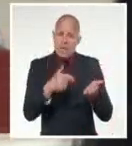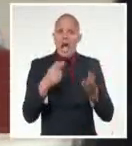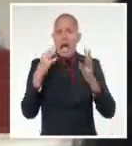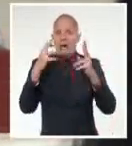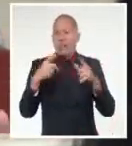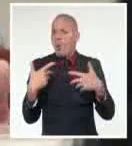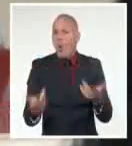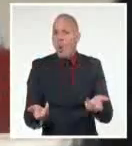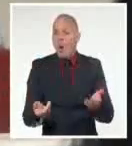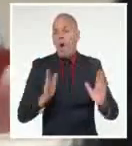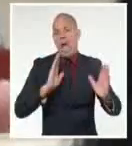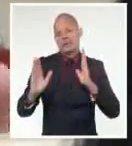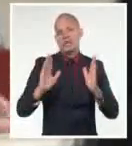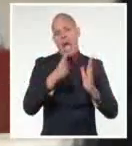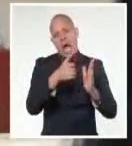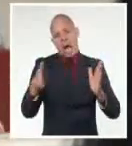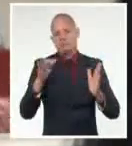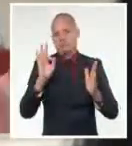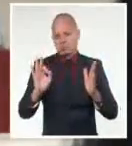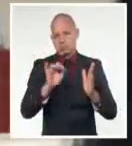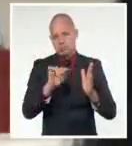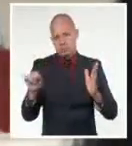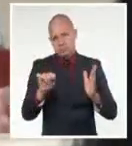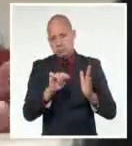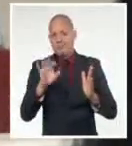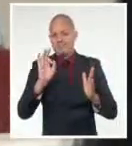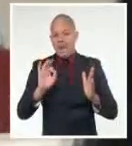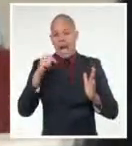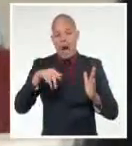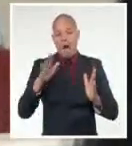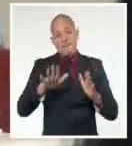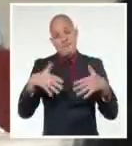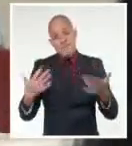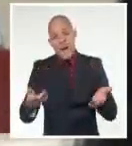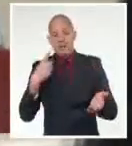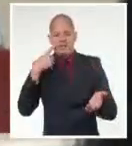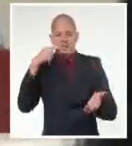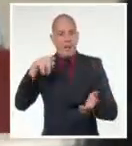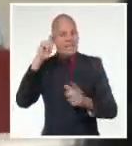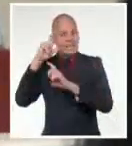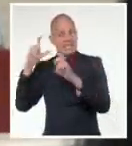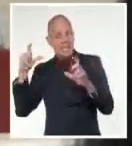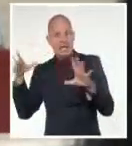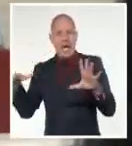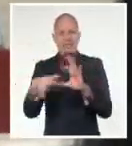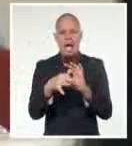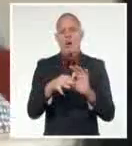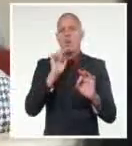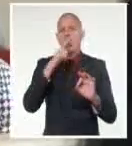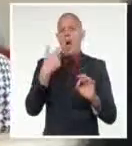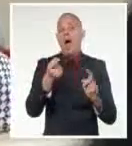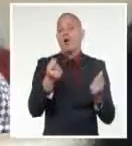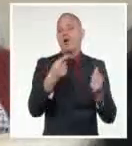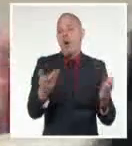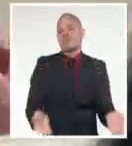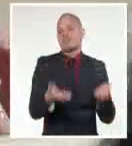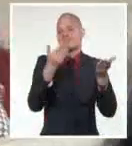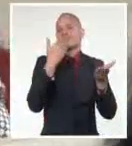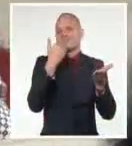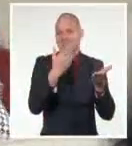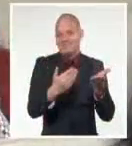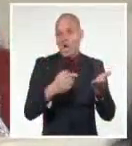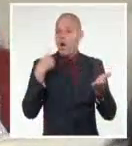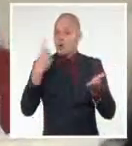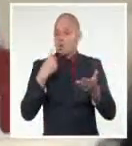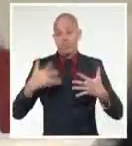esta etapa que indiscutiblemente conecta la ciencia con la economía y con el desarrollo de la sociedad, donde todos tenemos que poner